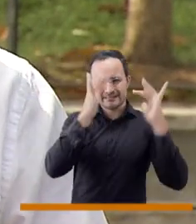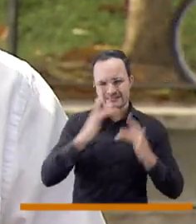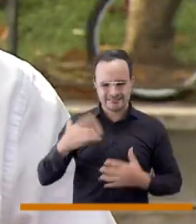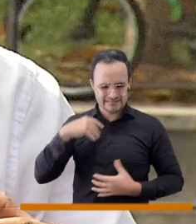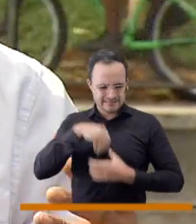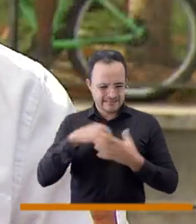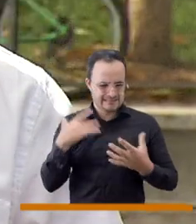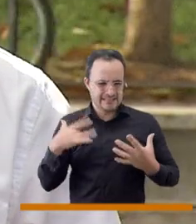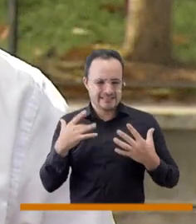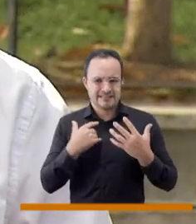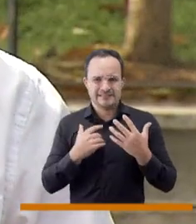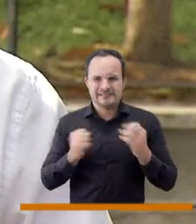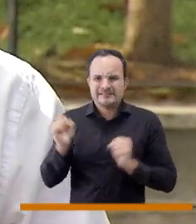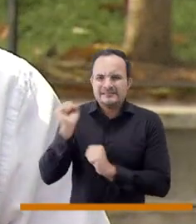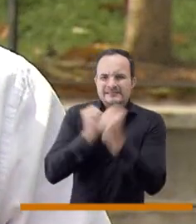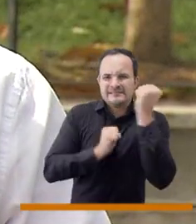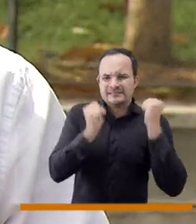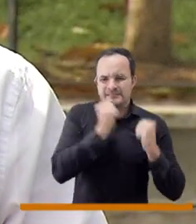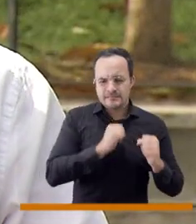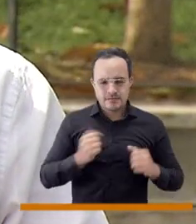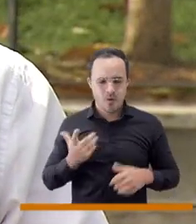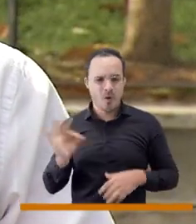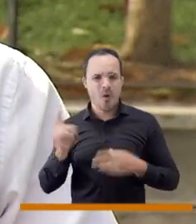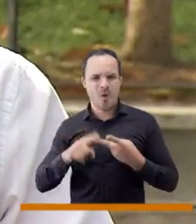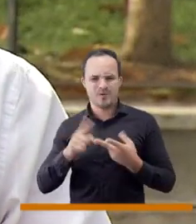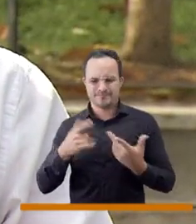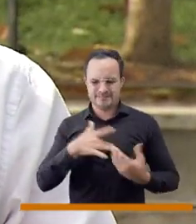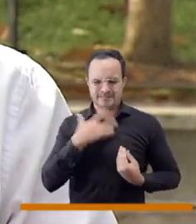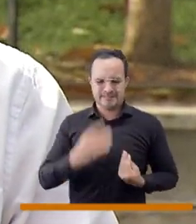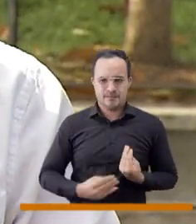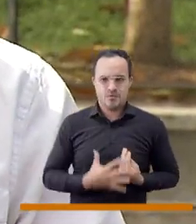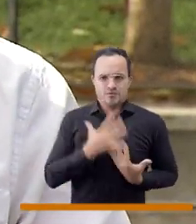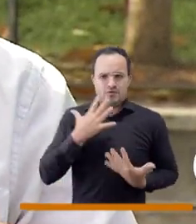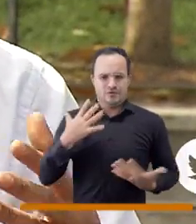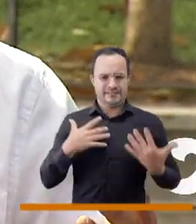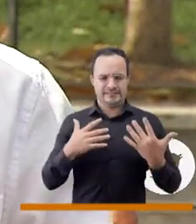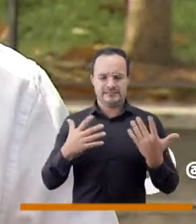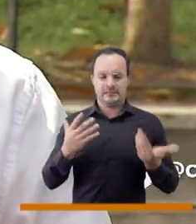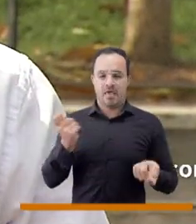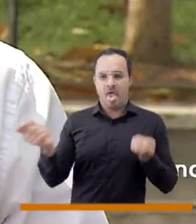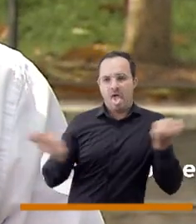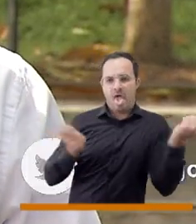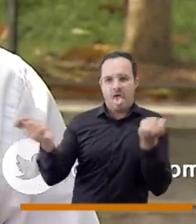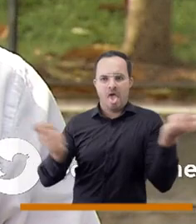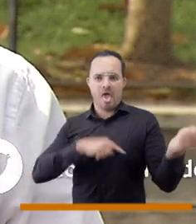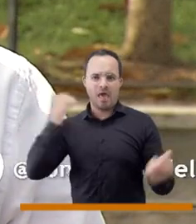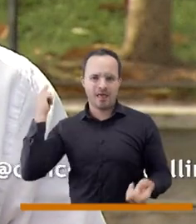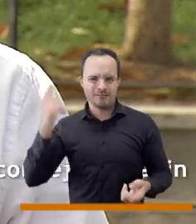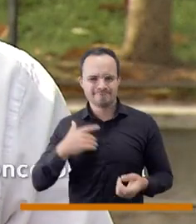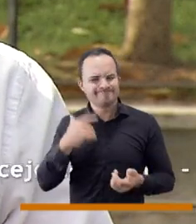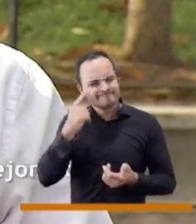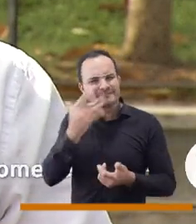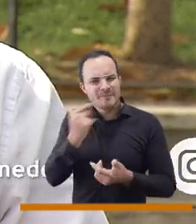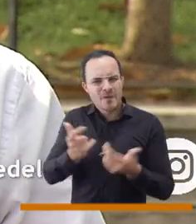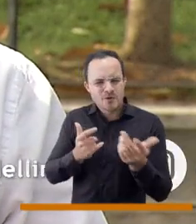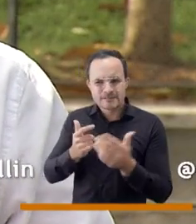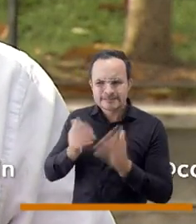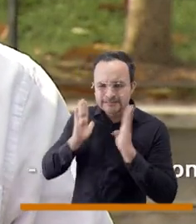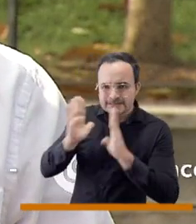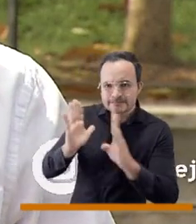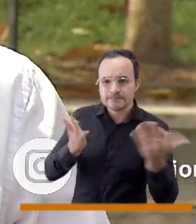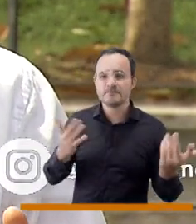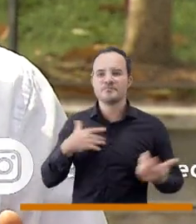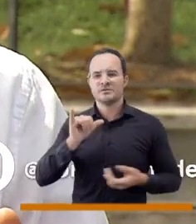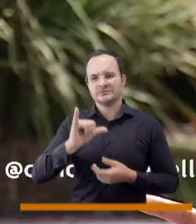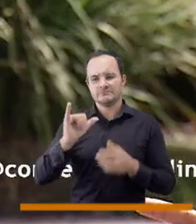trastornos como de ansiedad, como esos trastornos de, digamos, de descompensación en algún momento. Entonces, es lo que nosotros